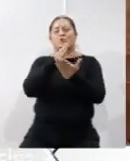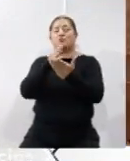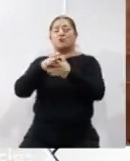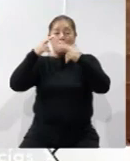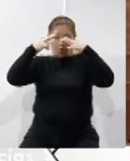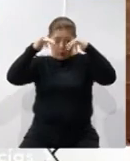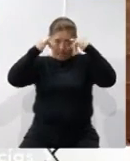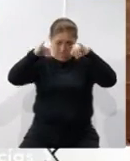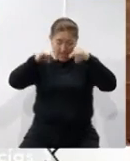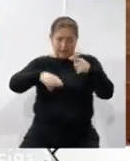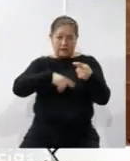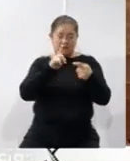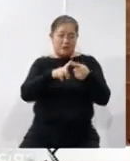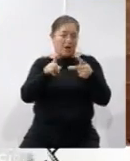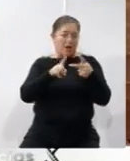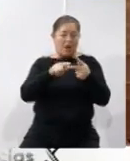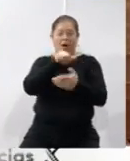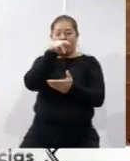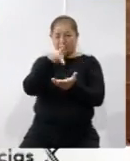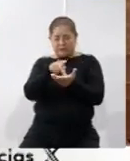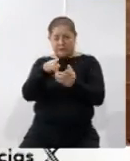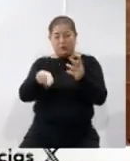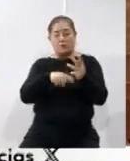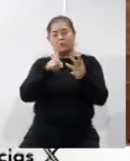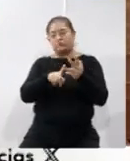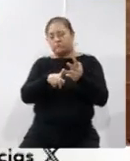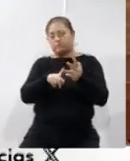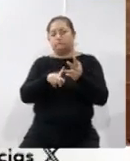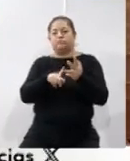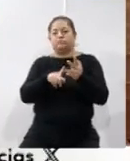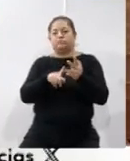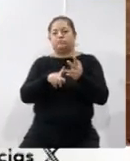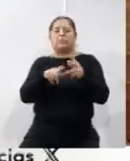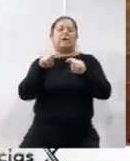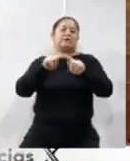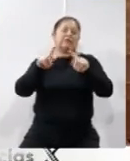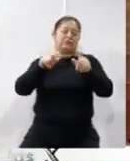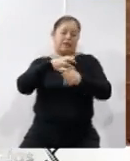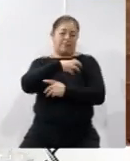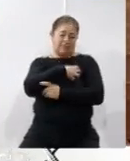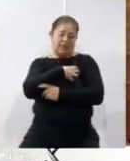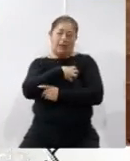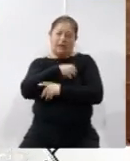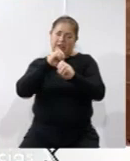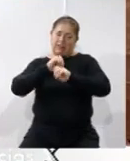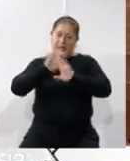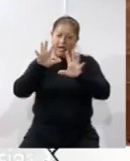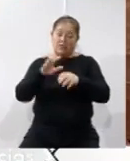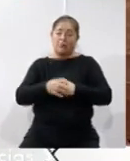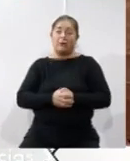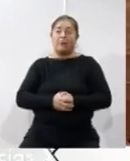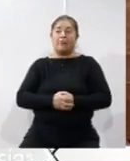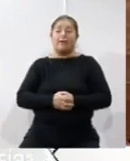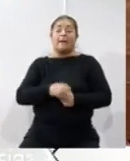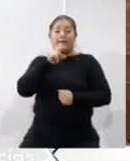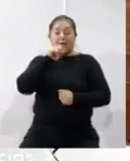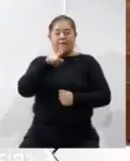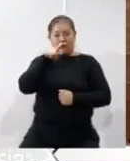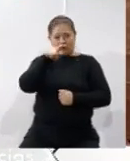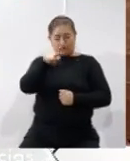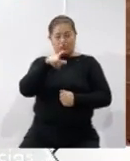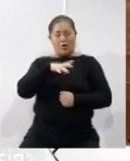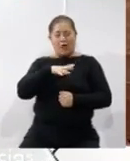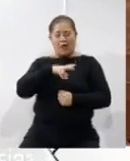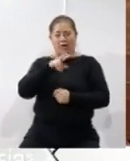Guamantla, estaremos en Apisaco, estaremos en Tlaxcala capital, evidentemente, y a través de ustedes haremos